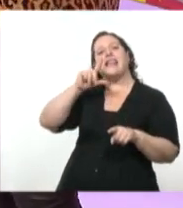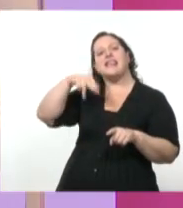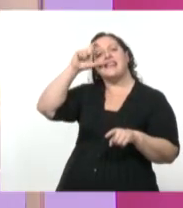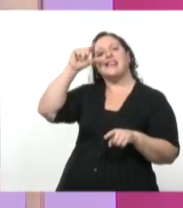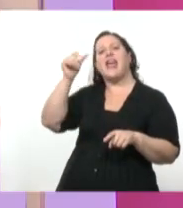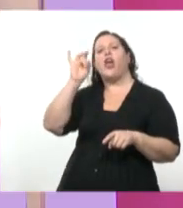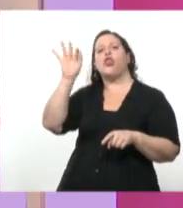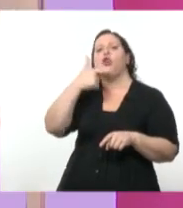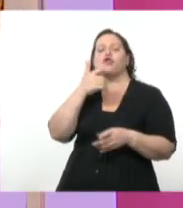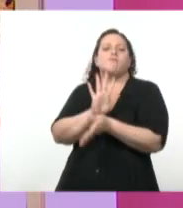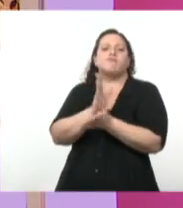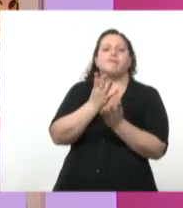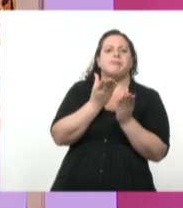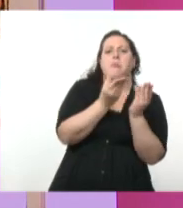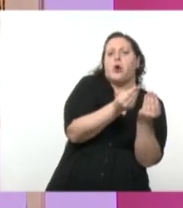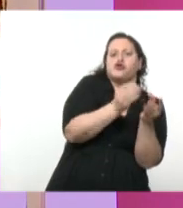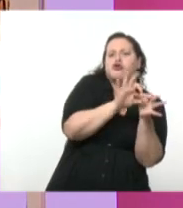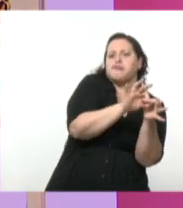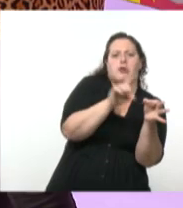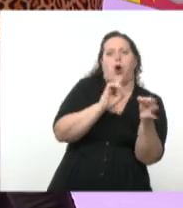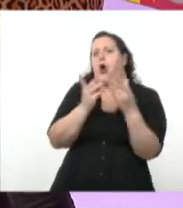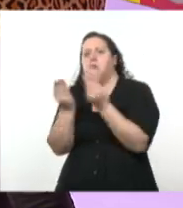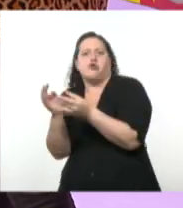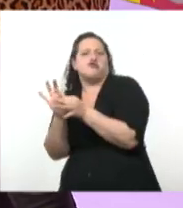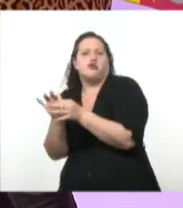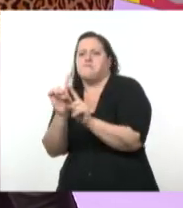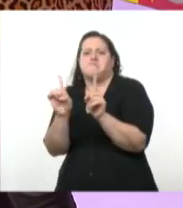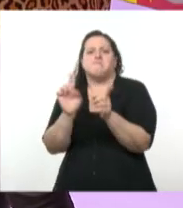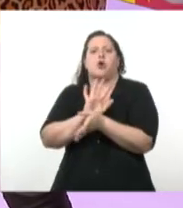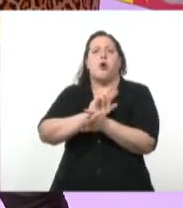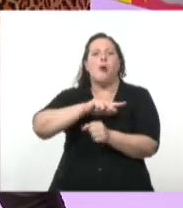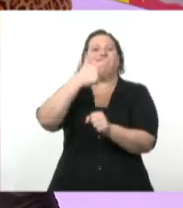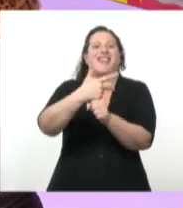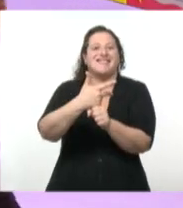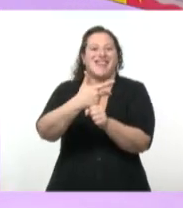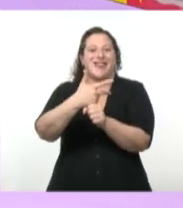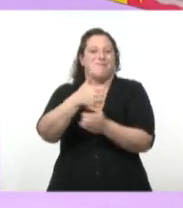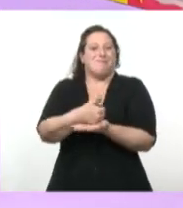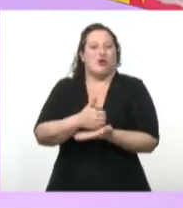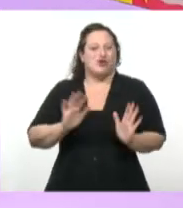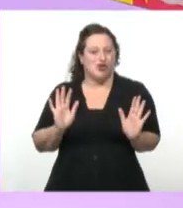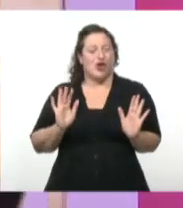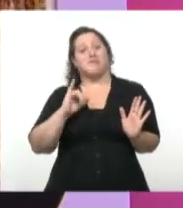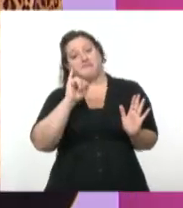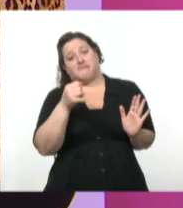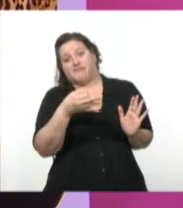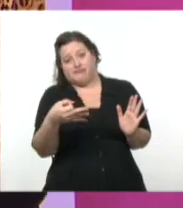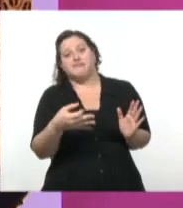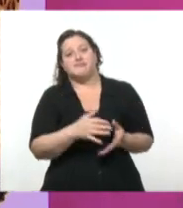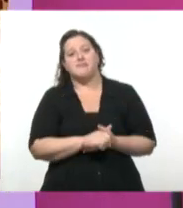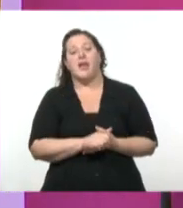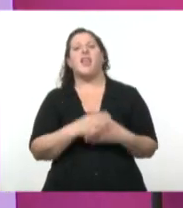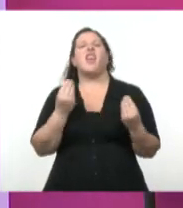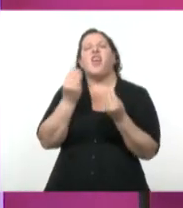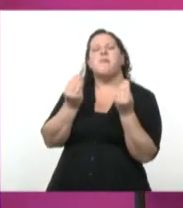una tercera posición, tal cual. Bueno, y en este contexto, ¿qué pasa en Cuba? Bueno, en este contexto acá tenemos,